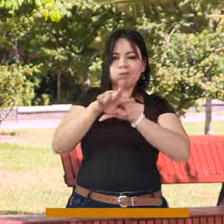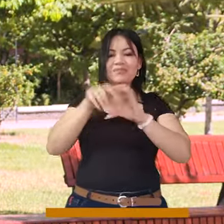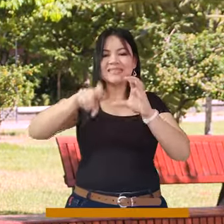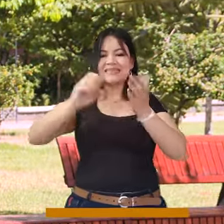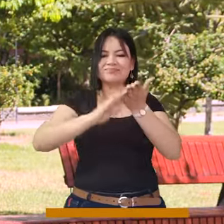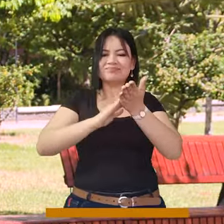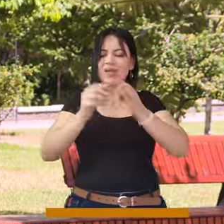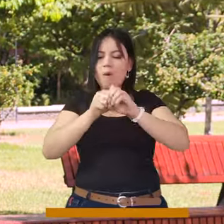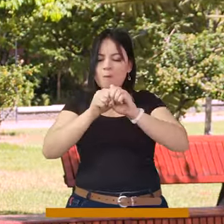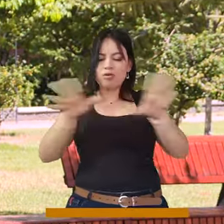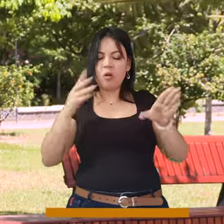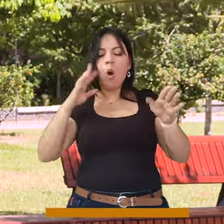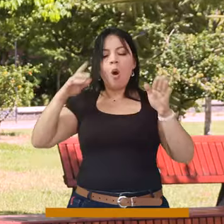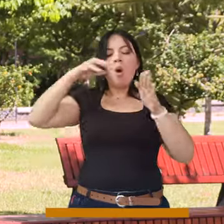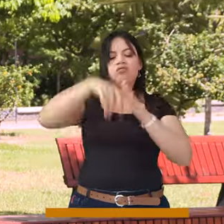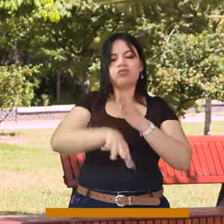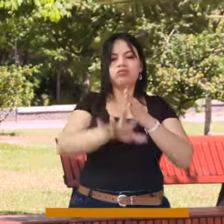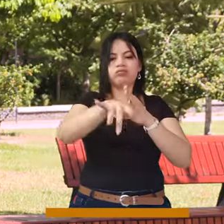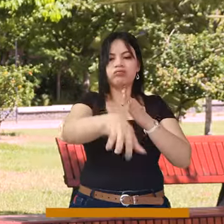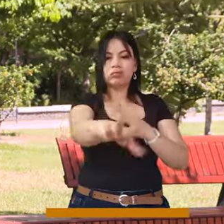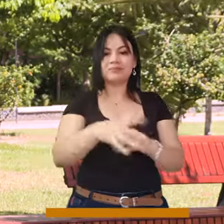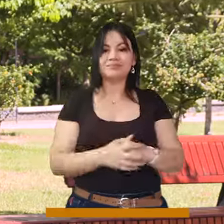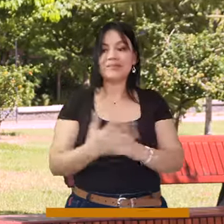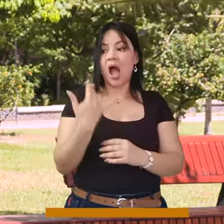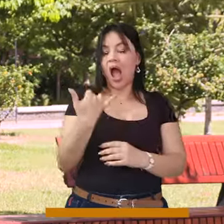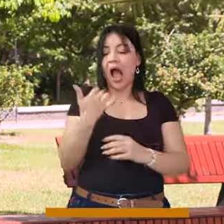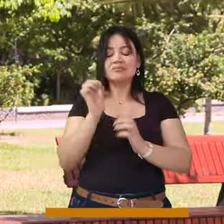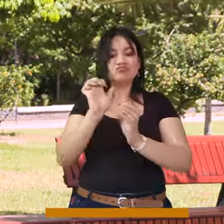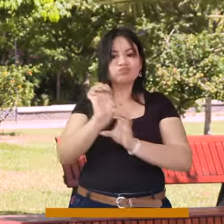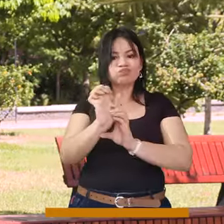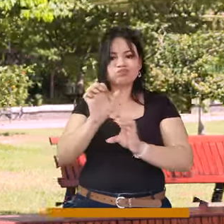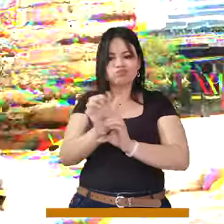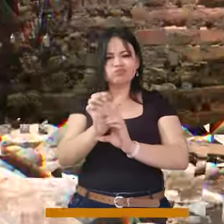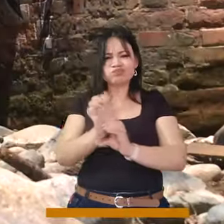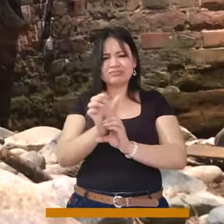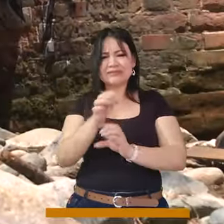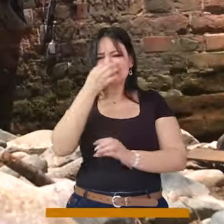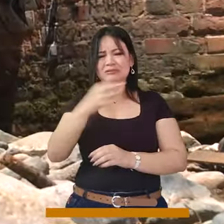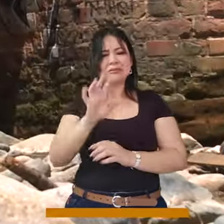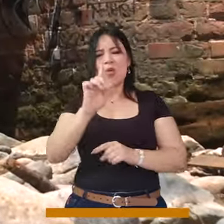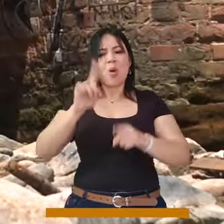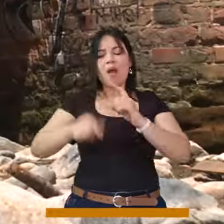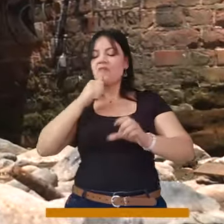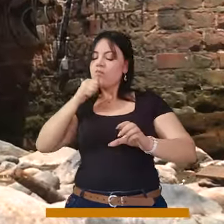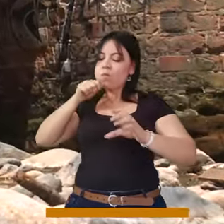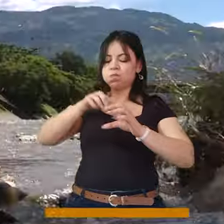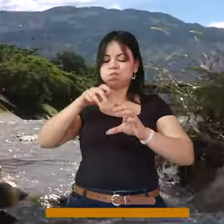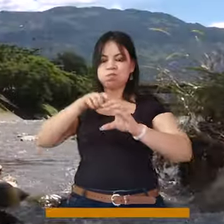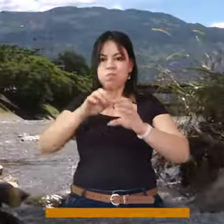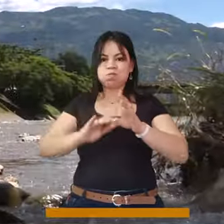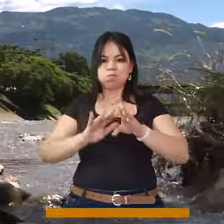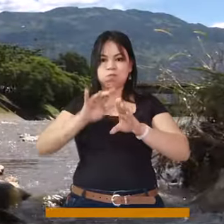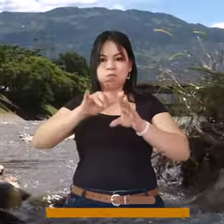capacidad para que el flujo pase. En este momento esos sedimentos atorados, acumulados ahí, le restan capacidad. Entonces el